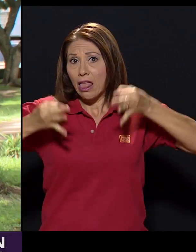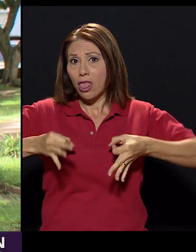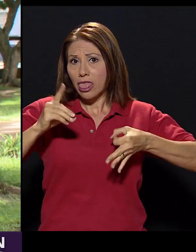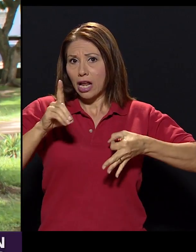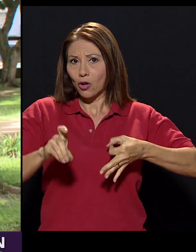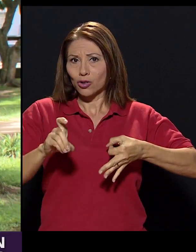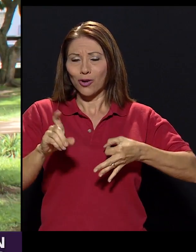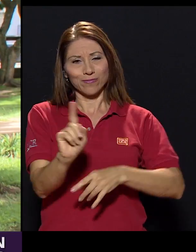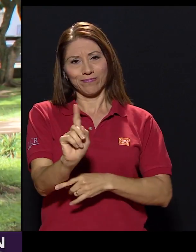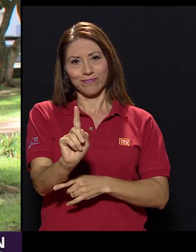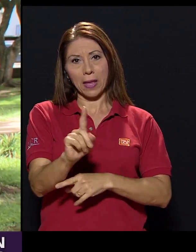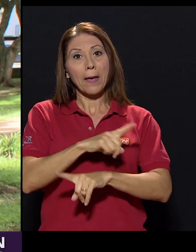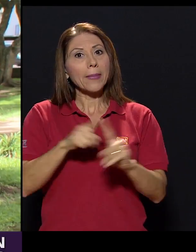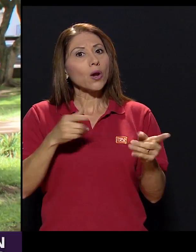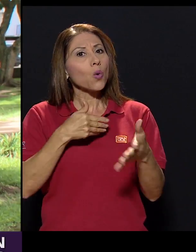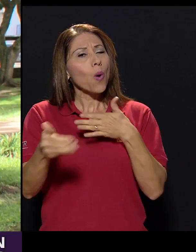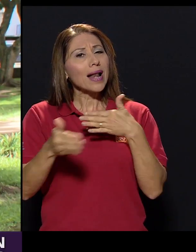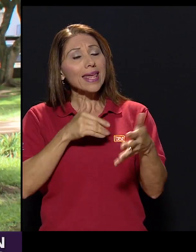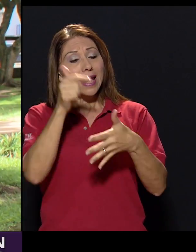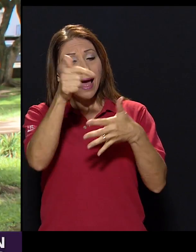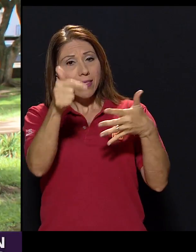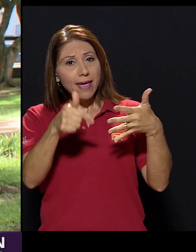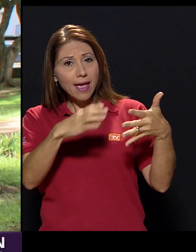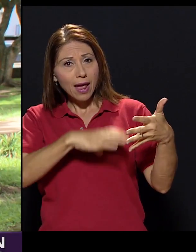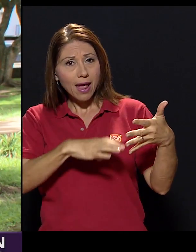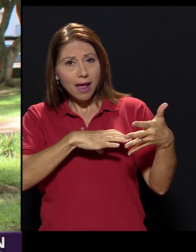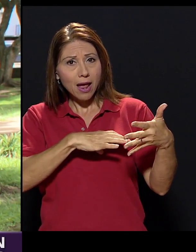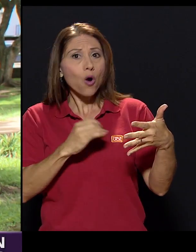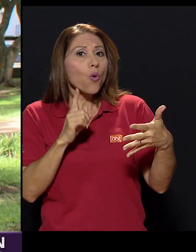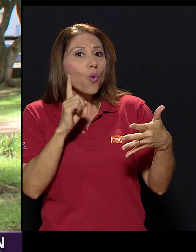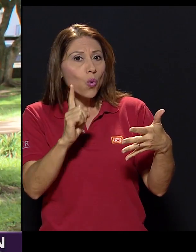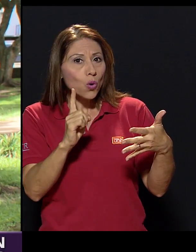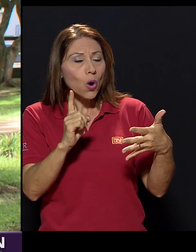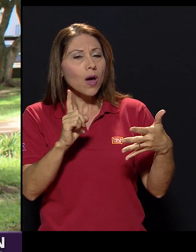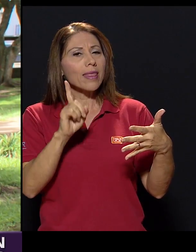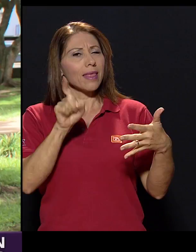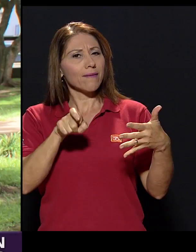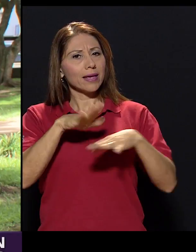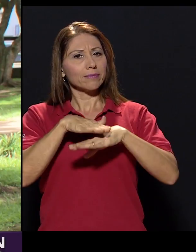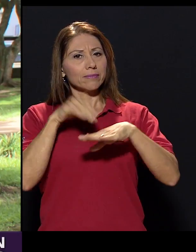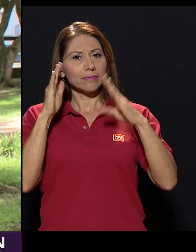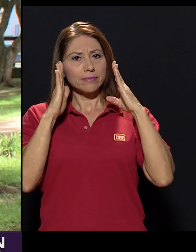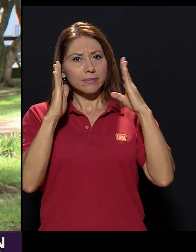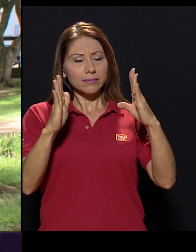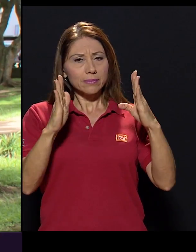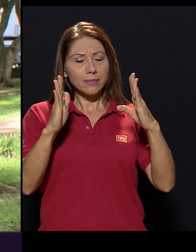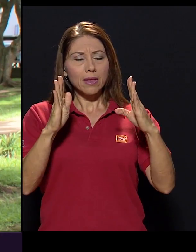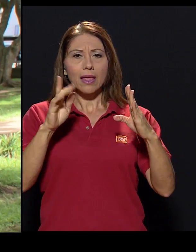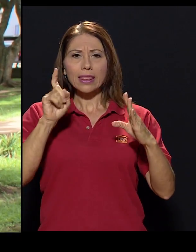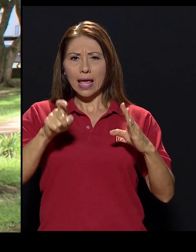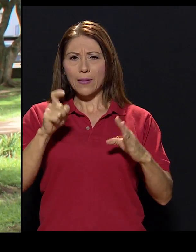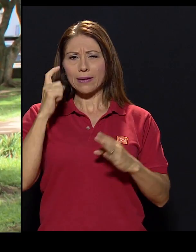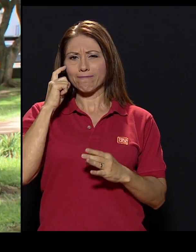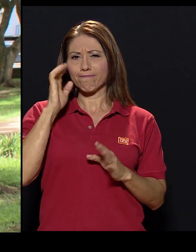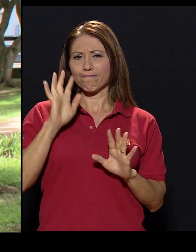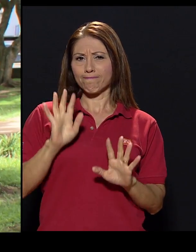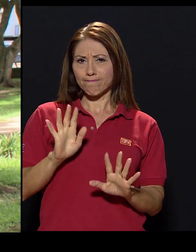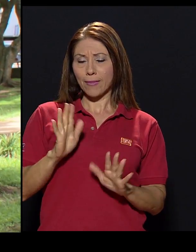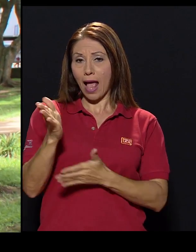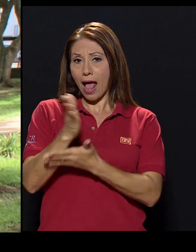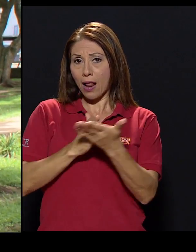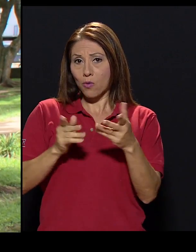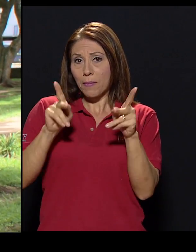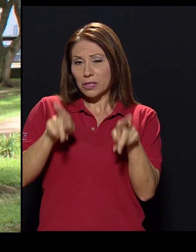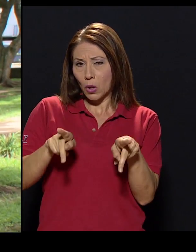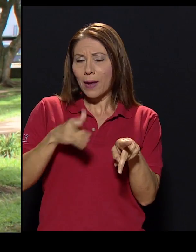Pero cualquiera de ellos, hasta uno, debe llamarnos la atención a dar el paso De